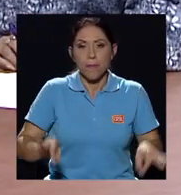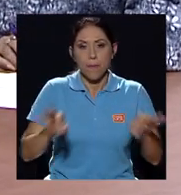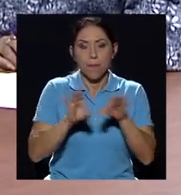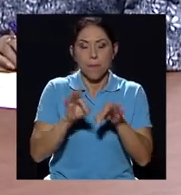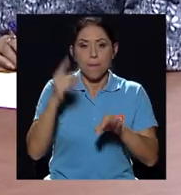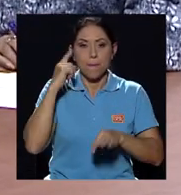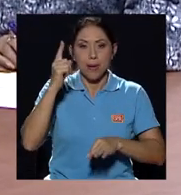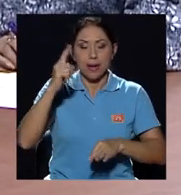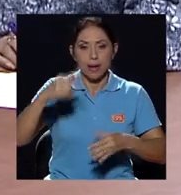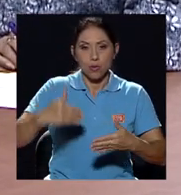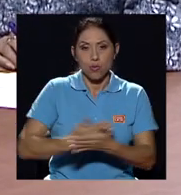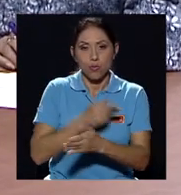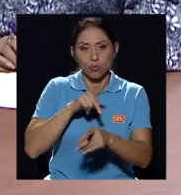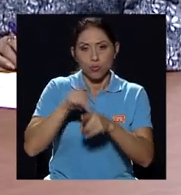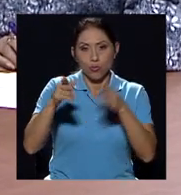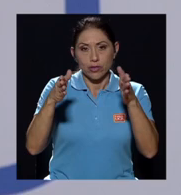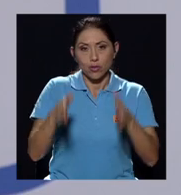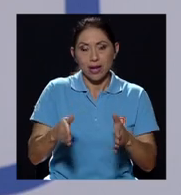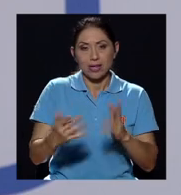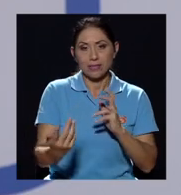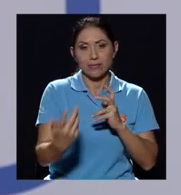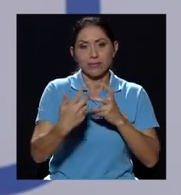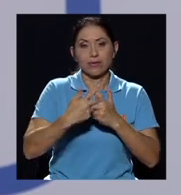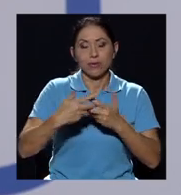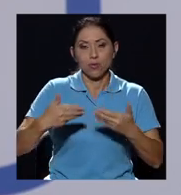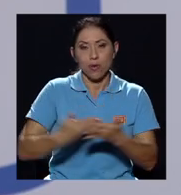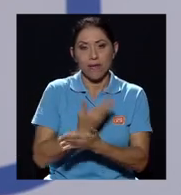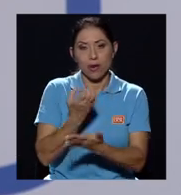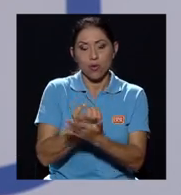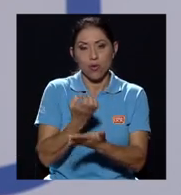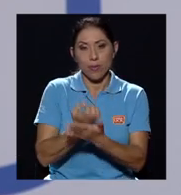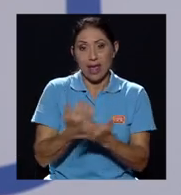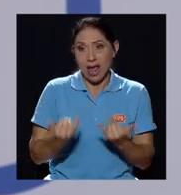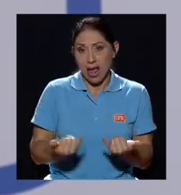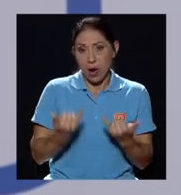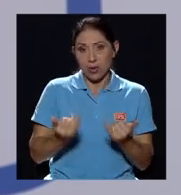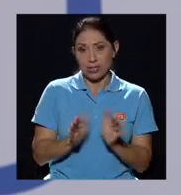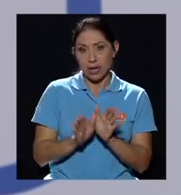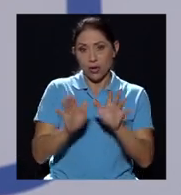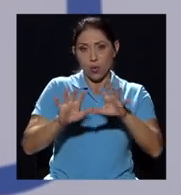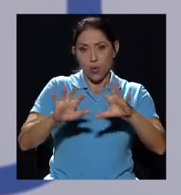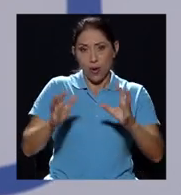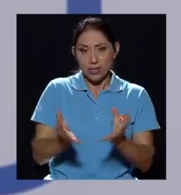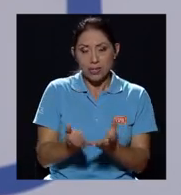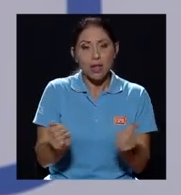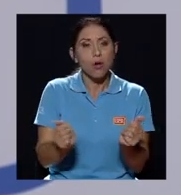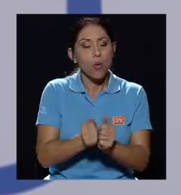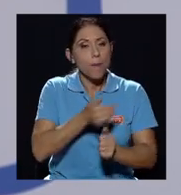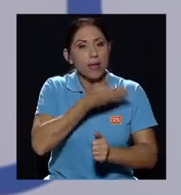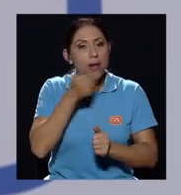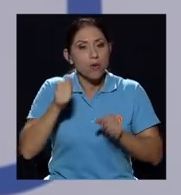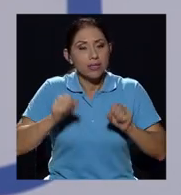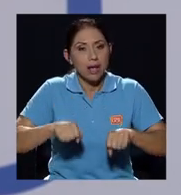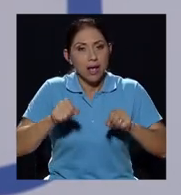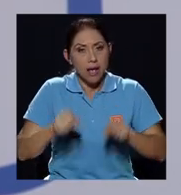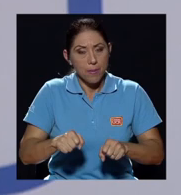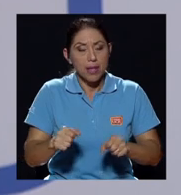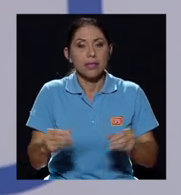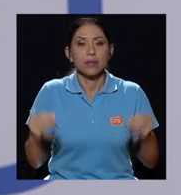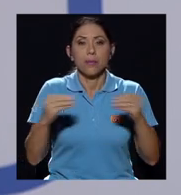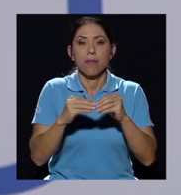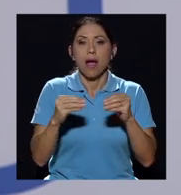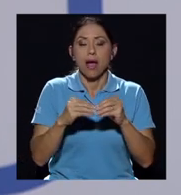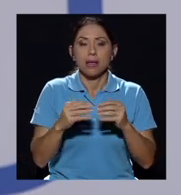profesionales se adapten a una nueva economía, que es una economía hoy día globalizada, con mejores capacidades, con